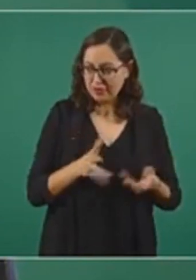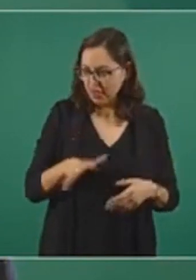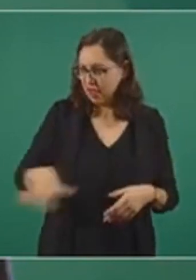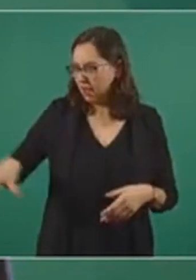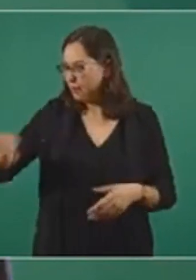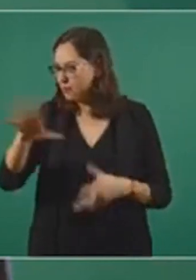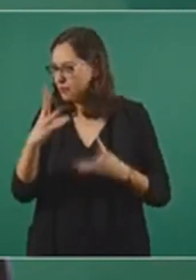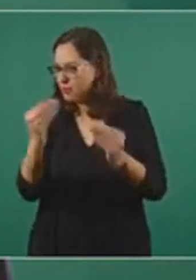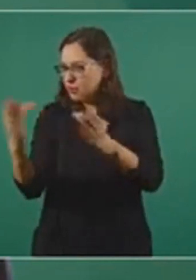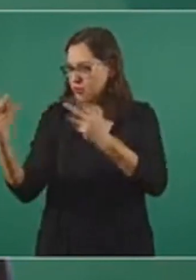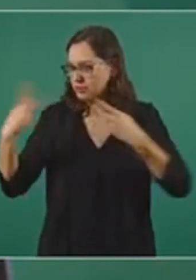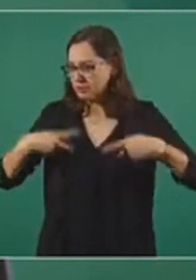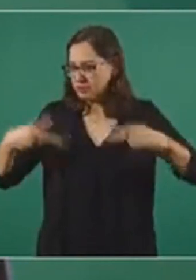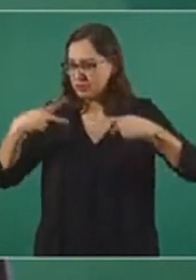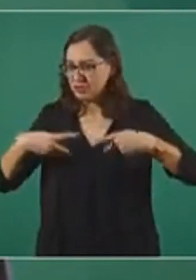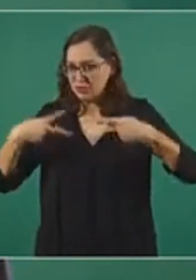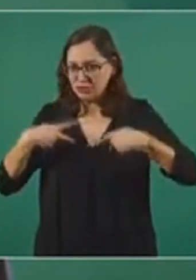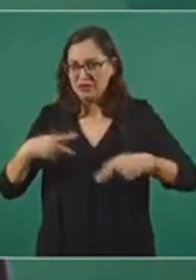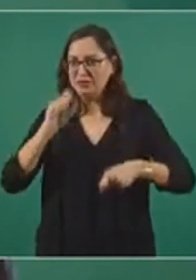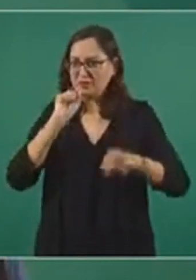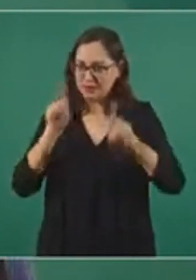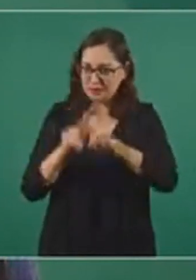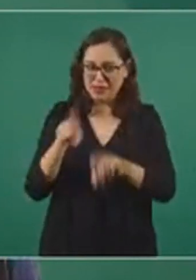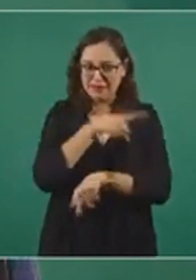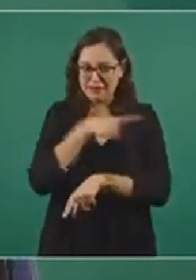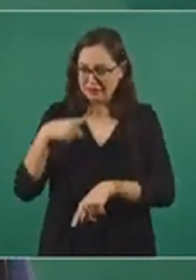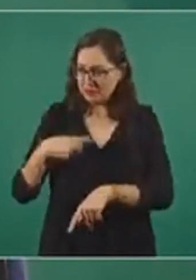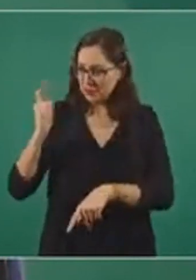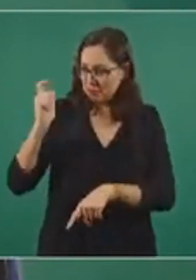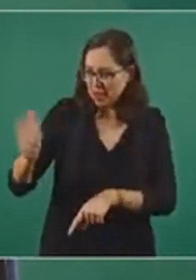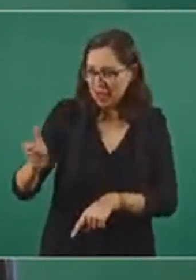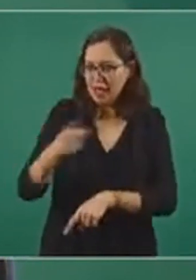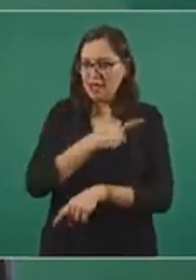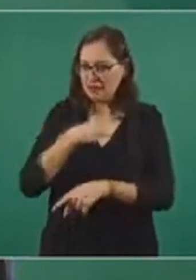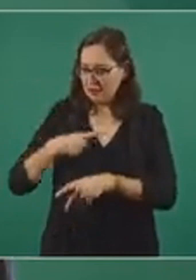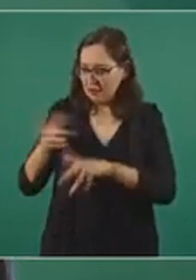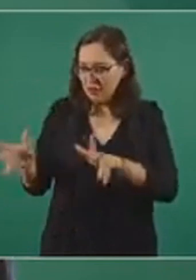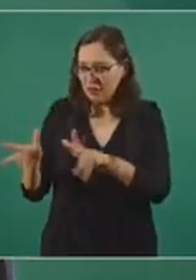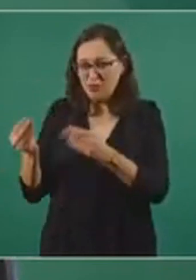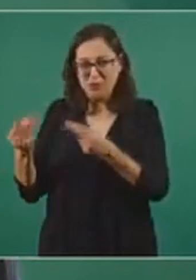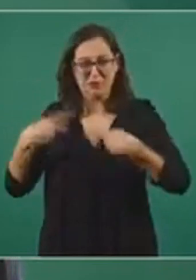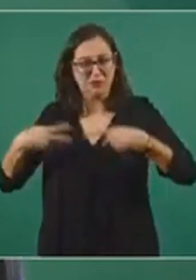que reciban su pensión y eso sale del mismo presupuesto.